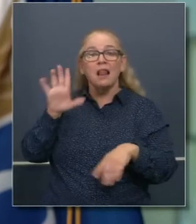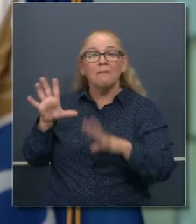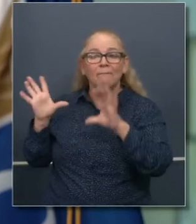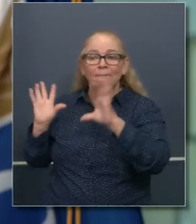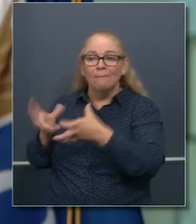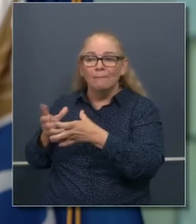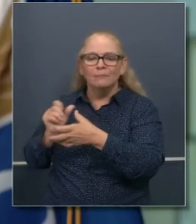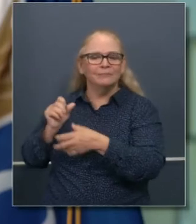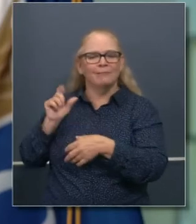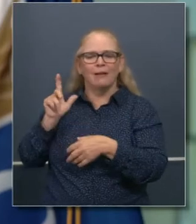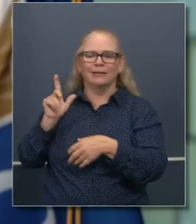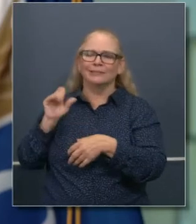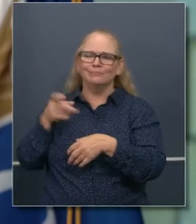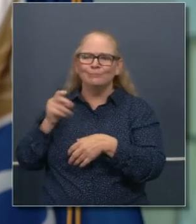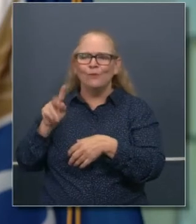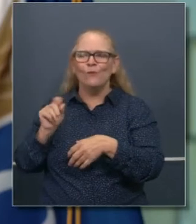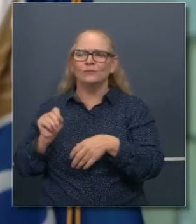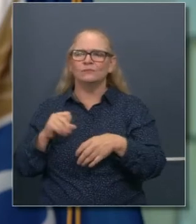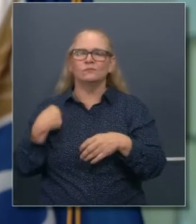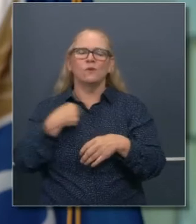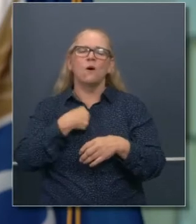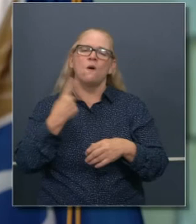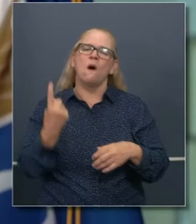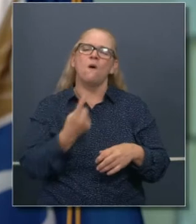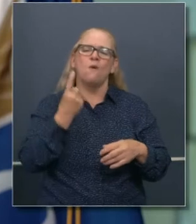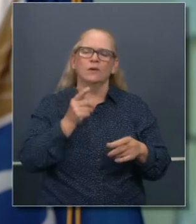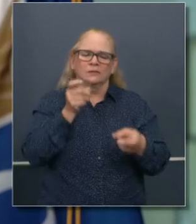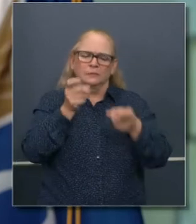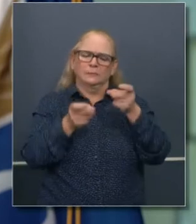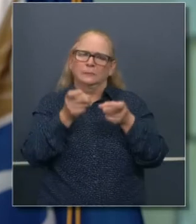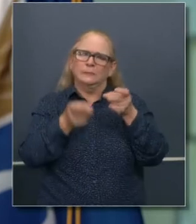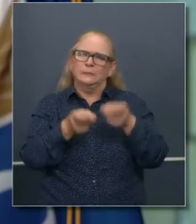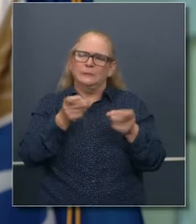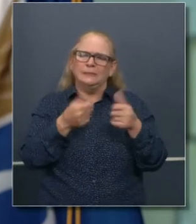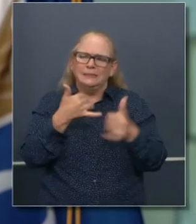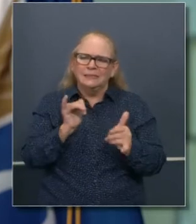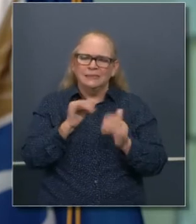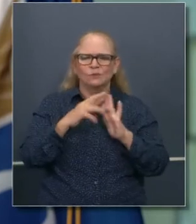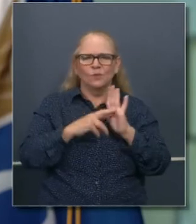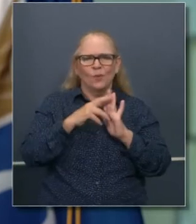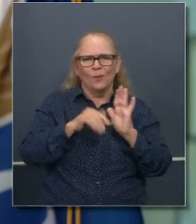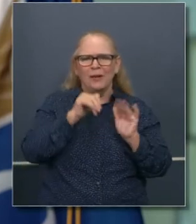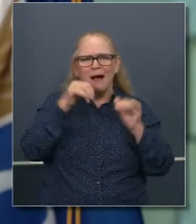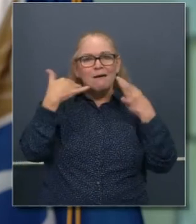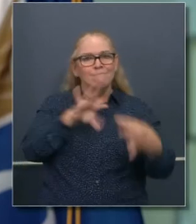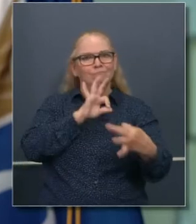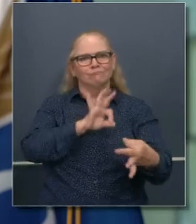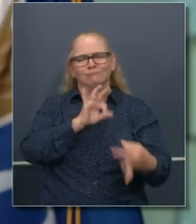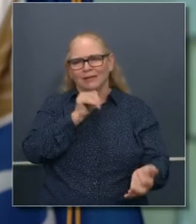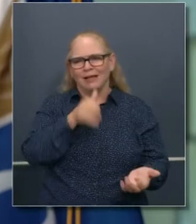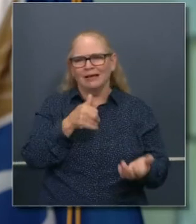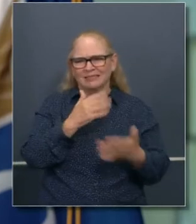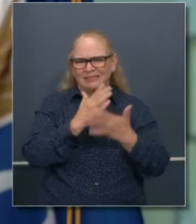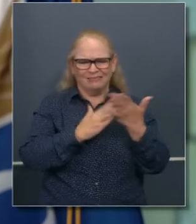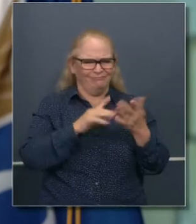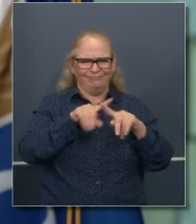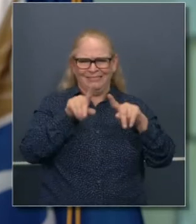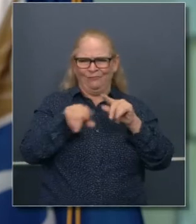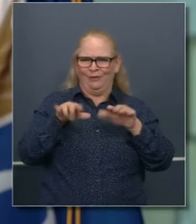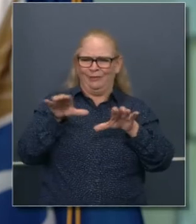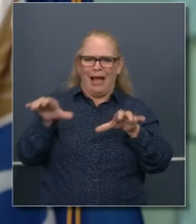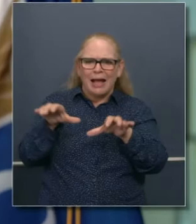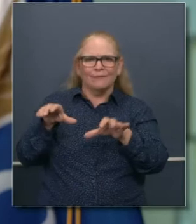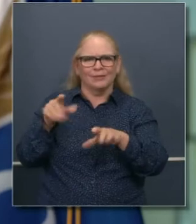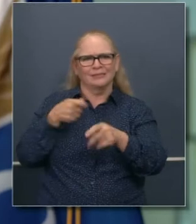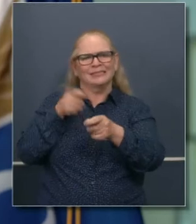escolares, en la secundaria, en la universidad. Constantemente estamos haciendo ajustes, mitigando de acuerdo a condiciones y